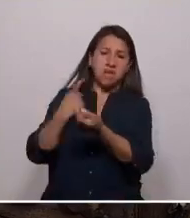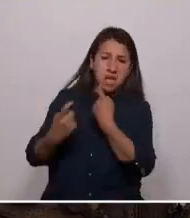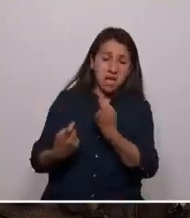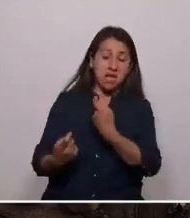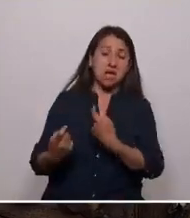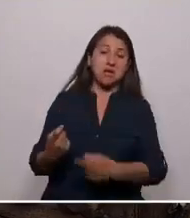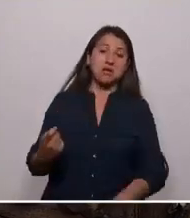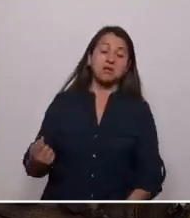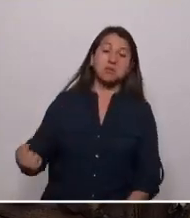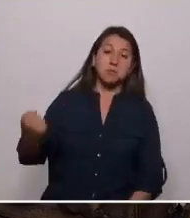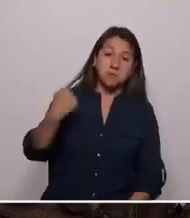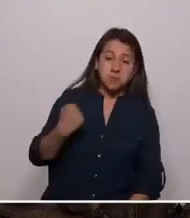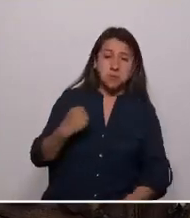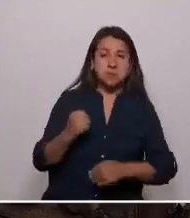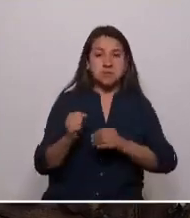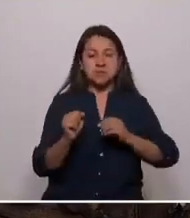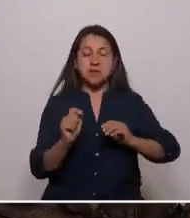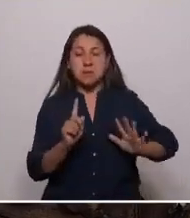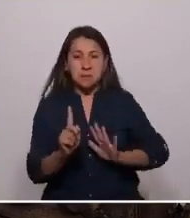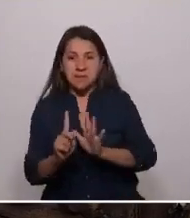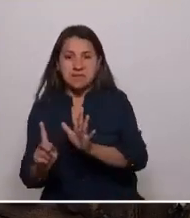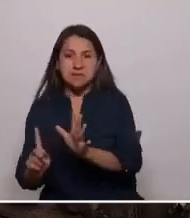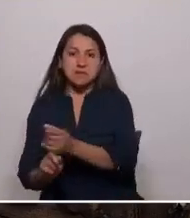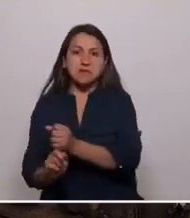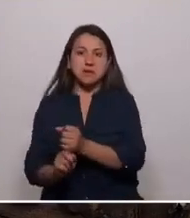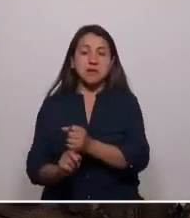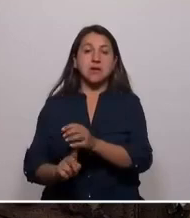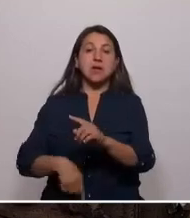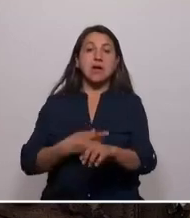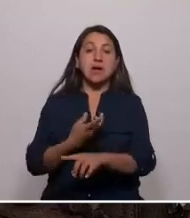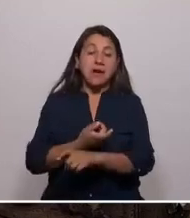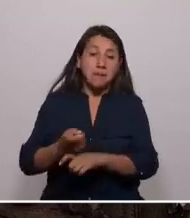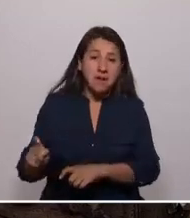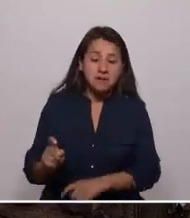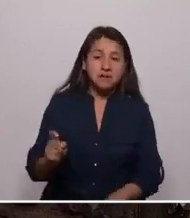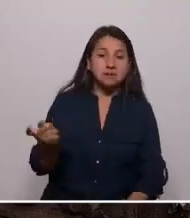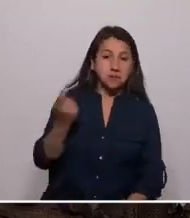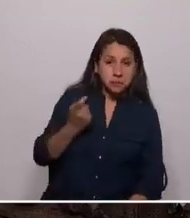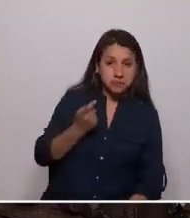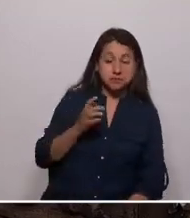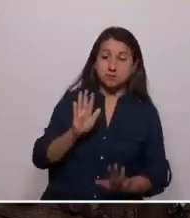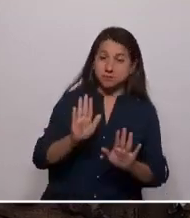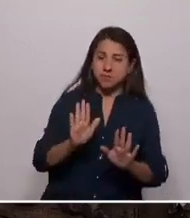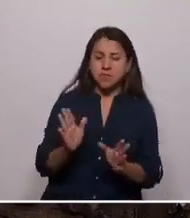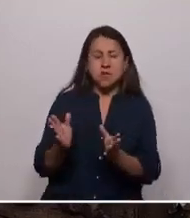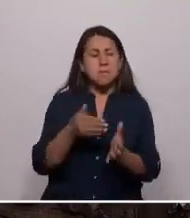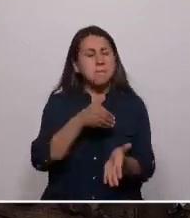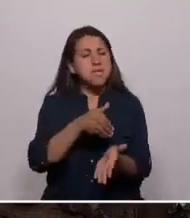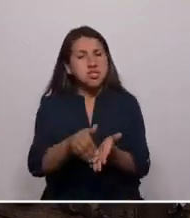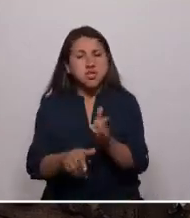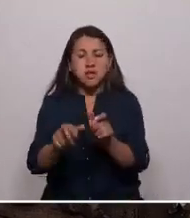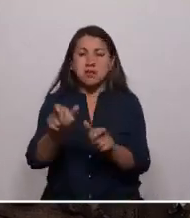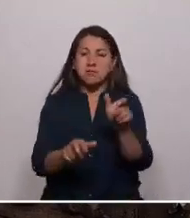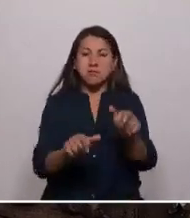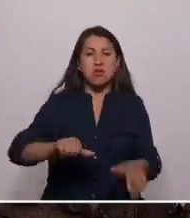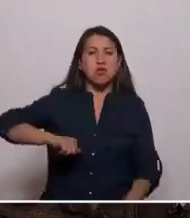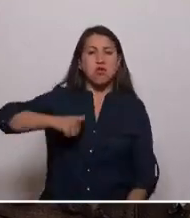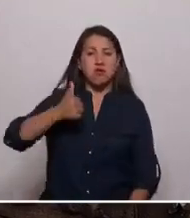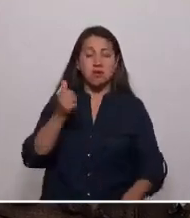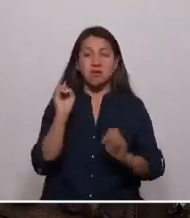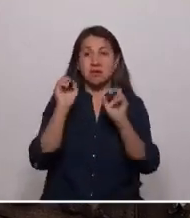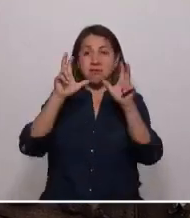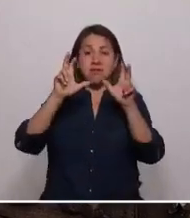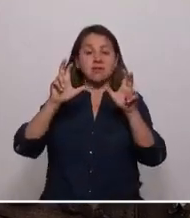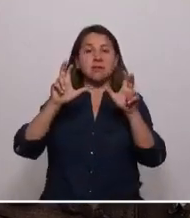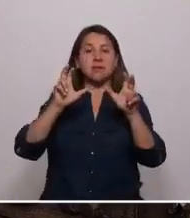amedrentan, persiguen y hasta te desaparecen o te suicidan. Aún así, millones de jóvenes se levantan en el día a día, pensando en el